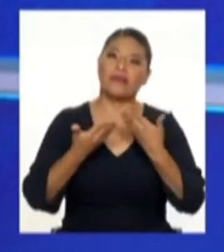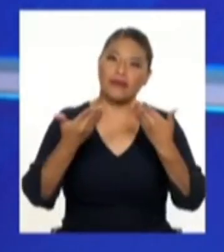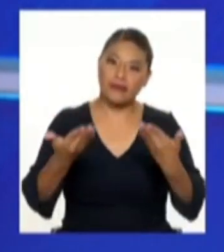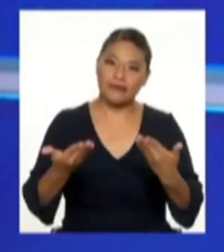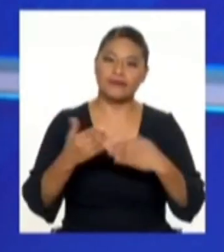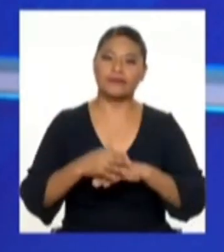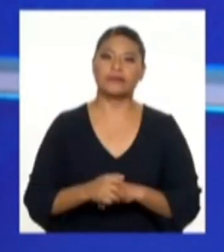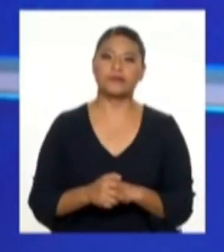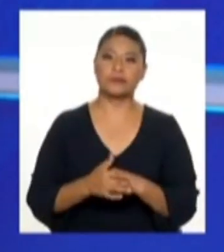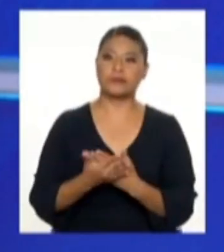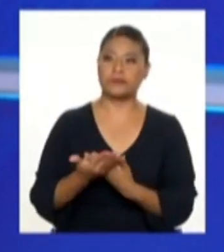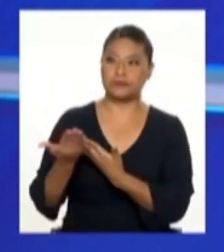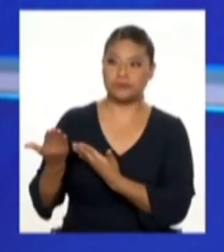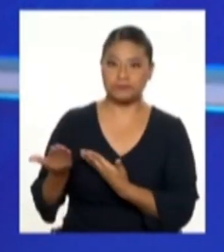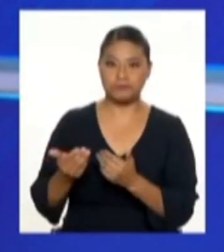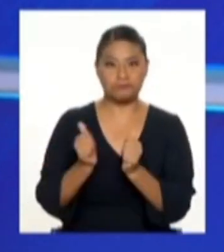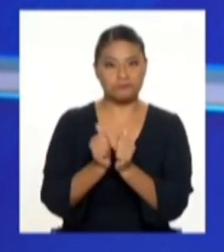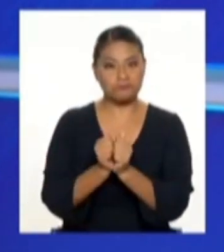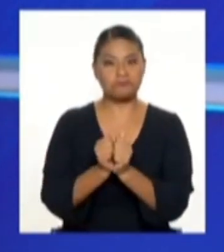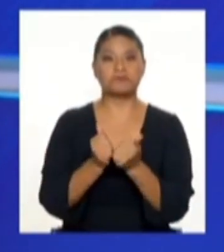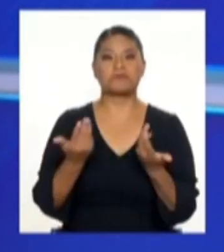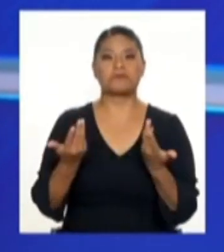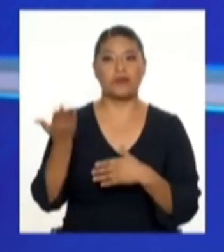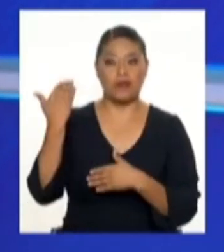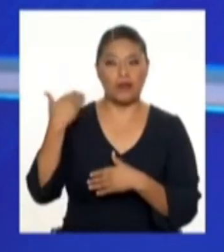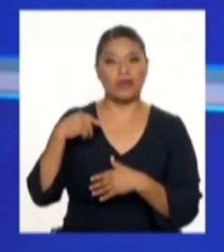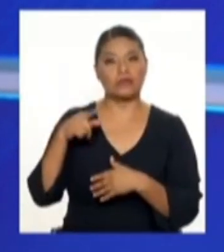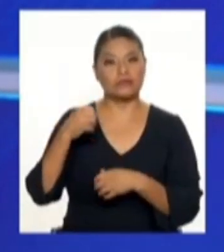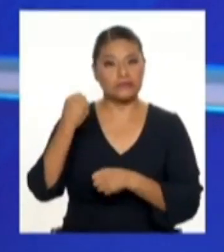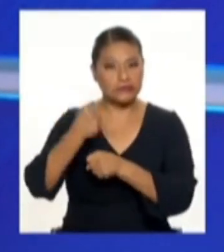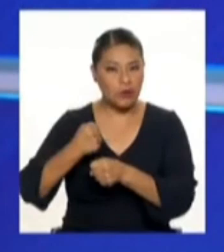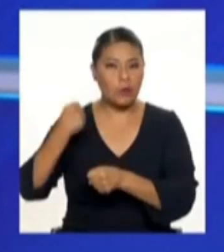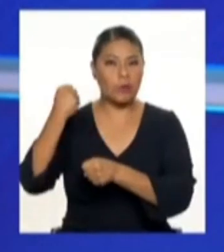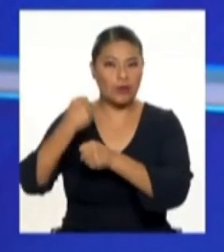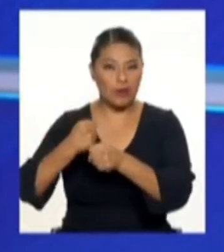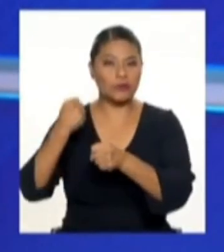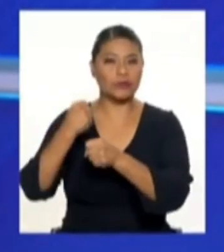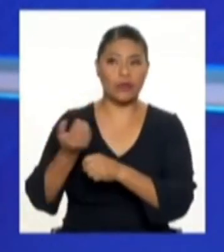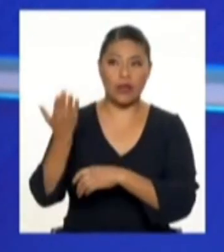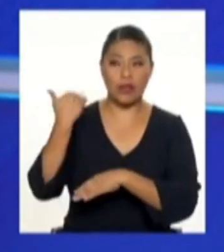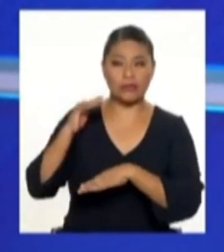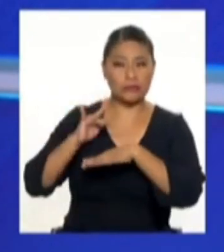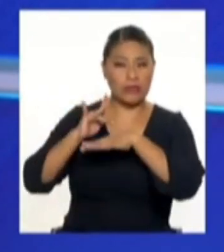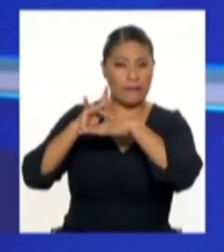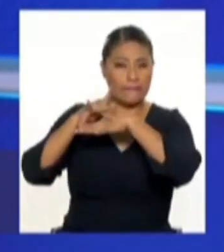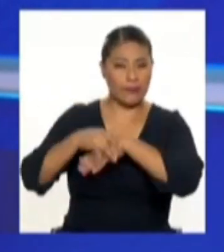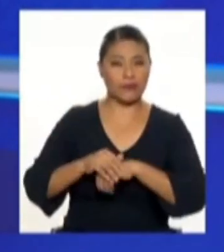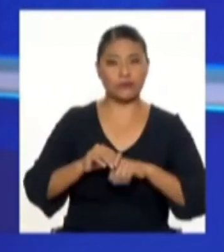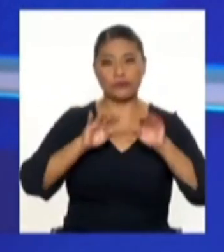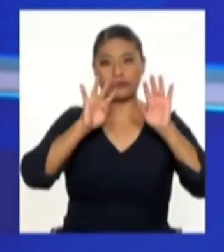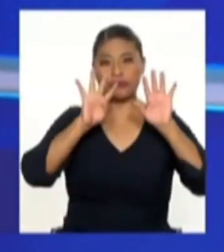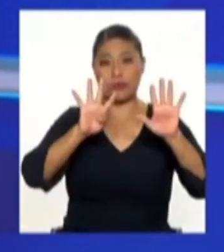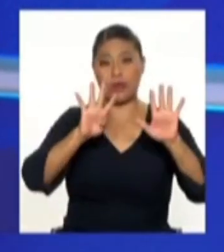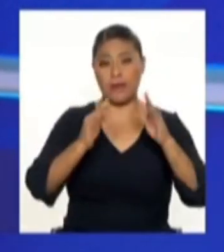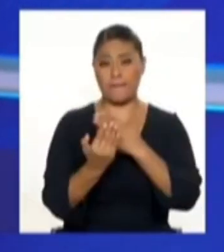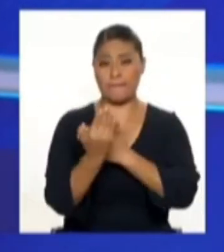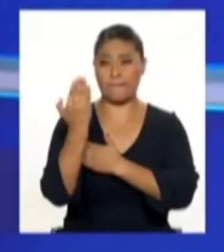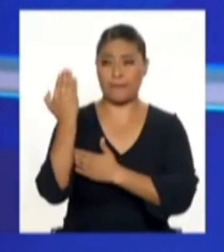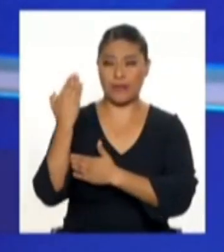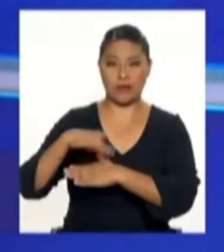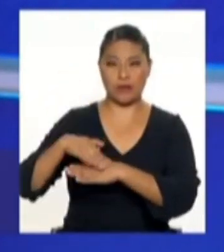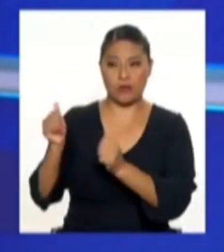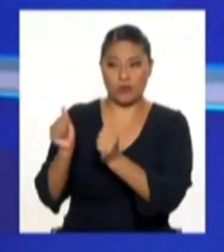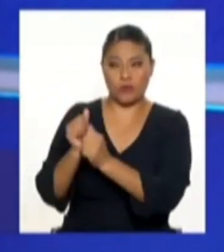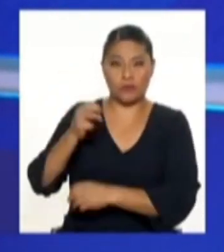estamos acá en una larga jornada que empezó temprano desde las 9 de la mañana con nuestro ministro de